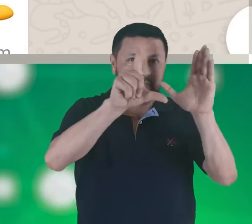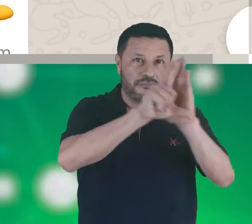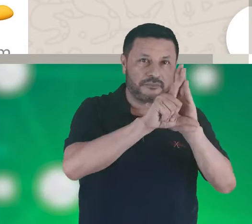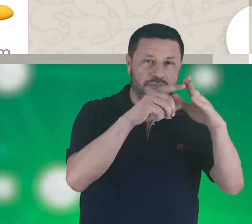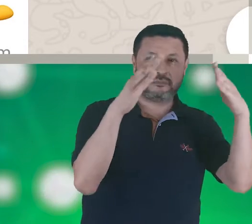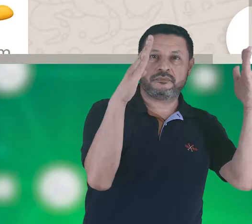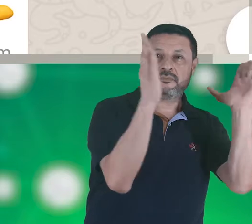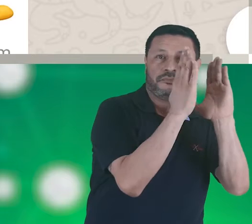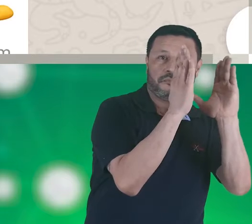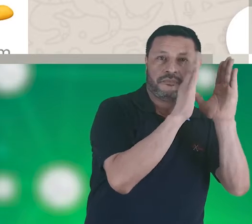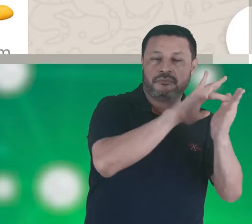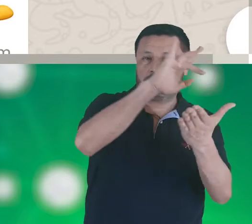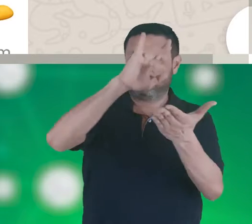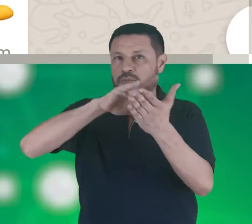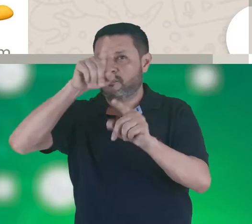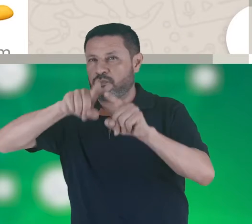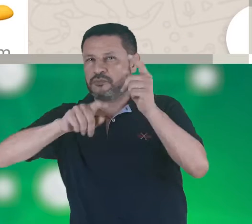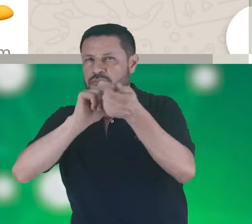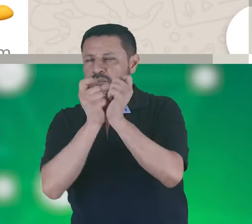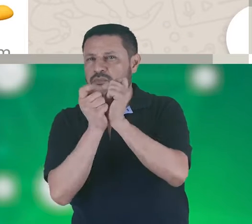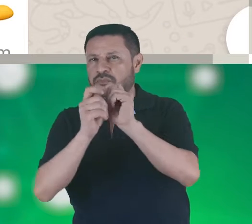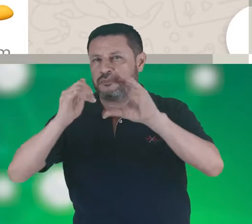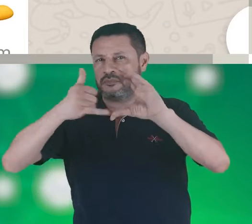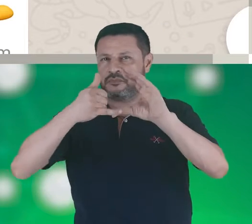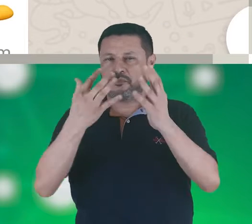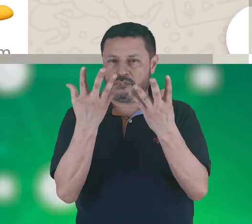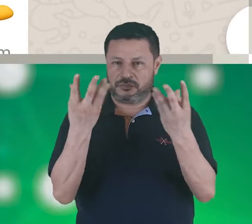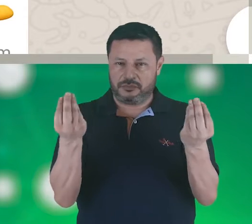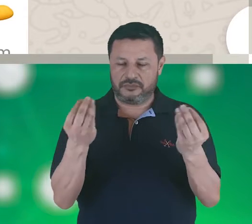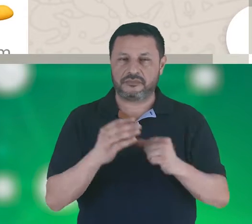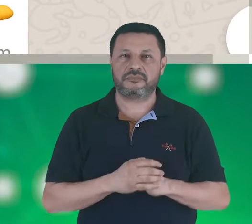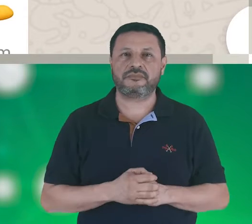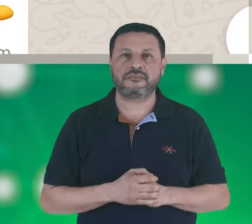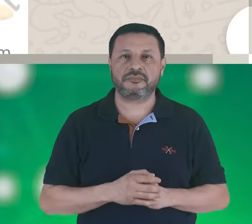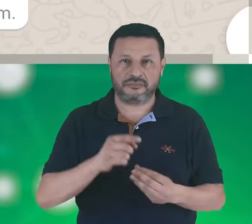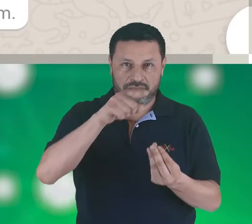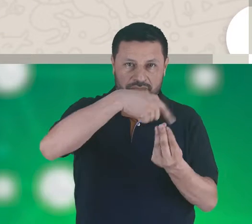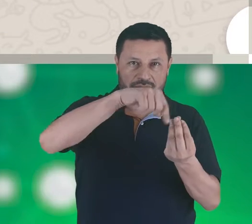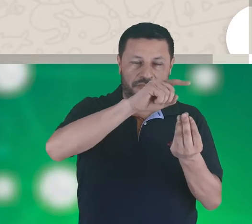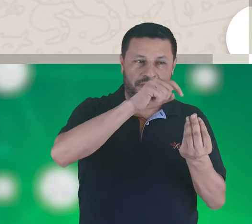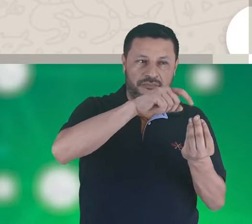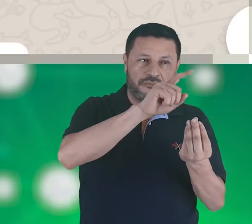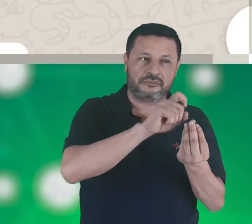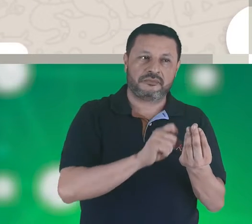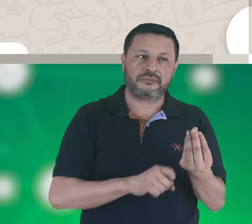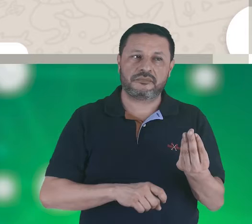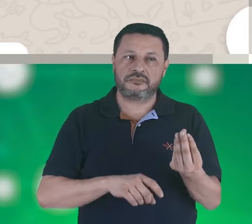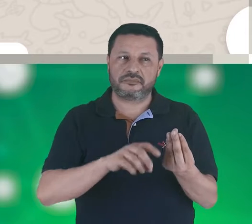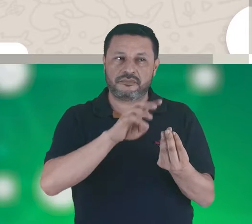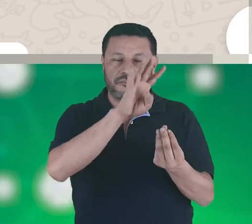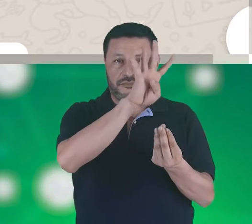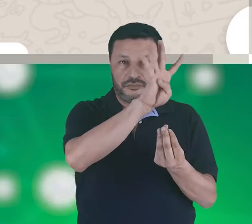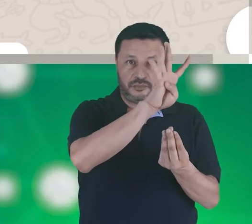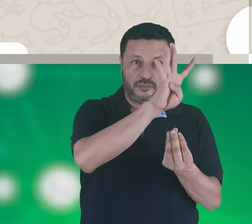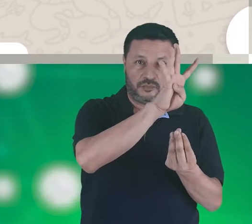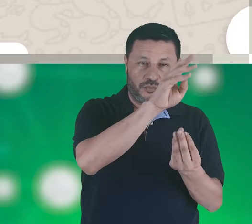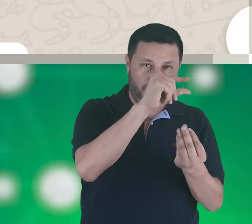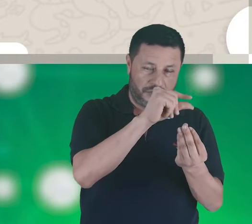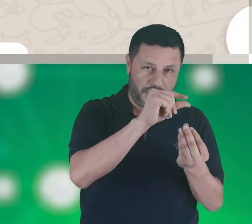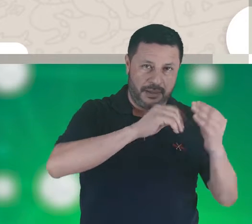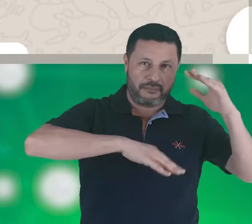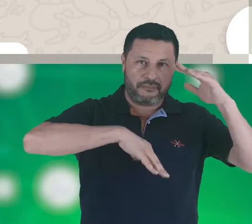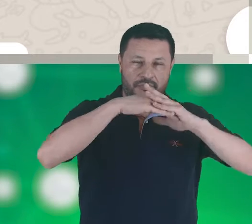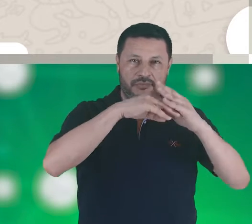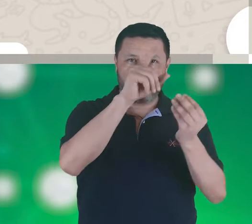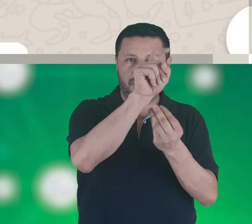reglamento con algunas modificaciones. Equipos. Los equipos se conformarán de mínimo 4 jugadores,